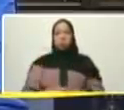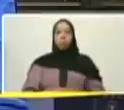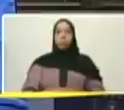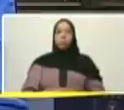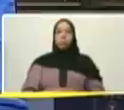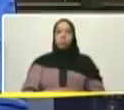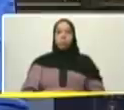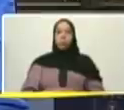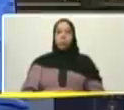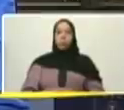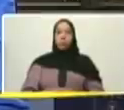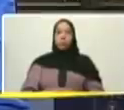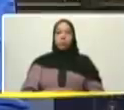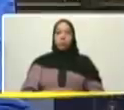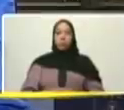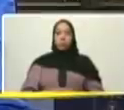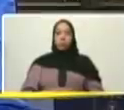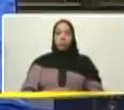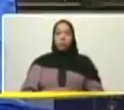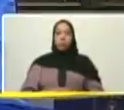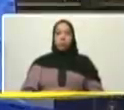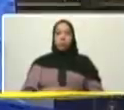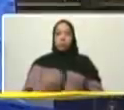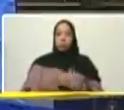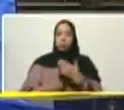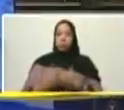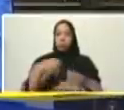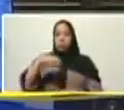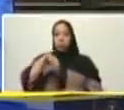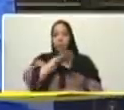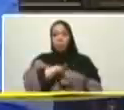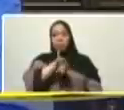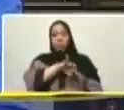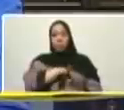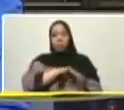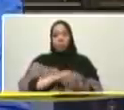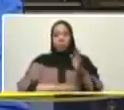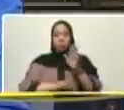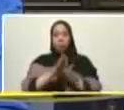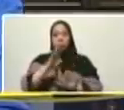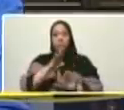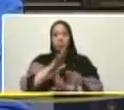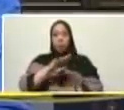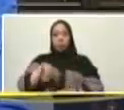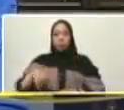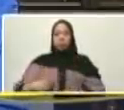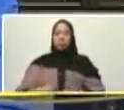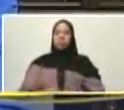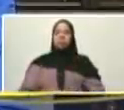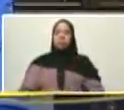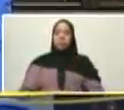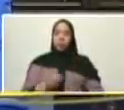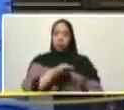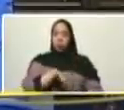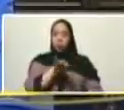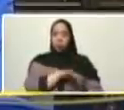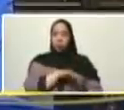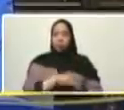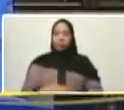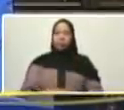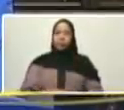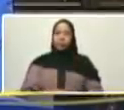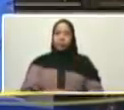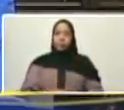y llevar el estado de bienestar social superior al que tuvimos antes de la guerra económica superior va a ser superior